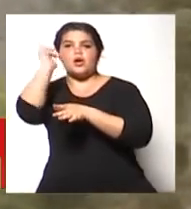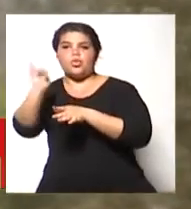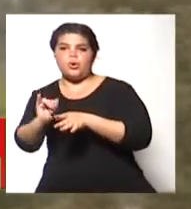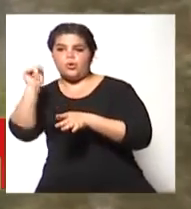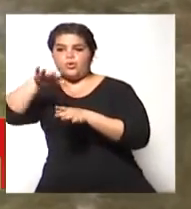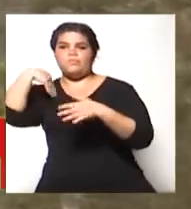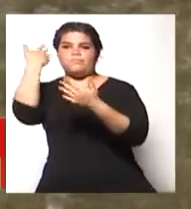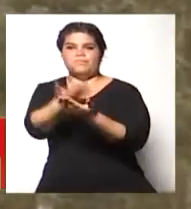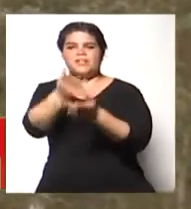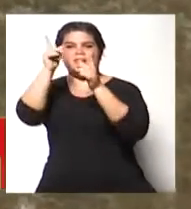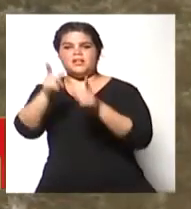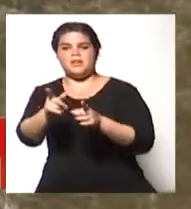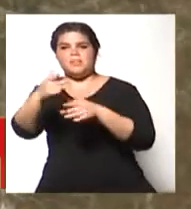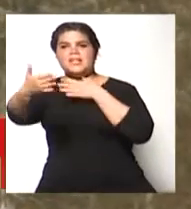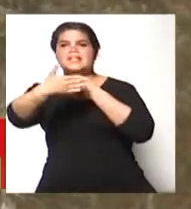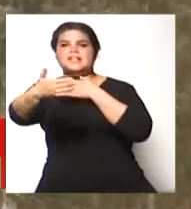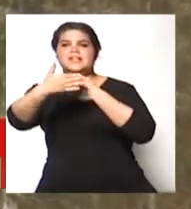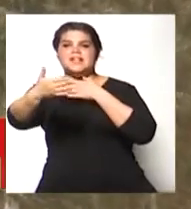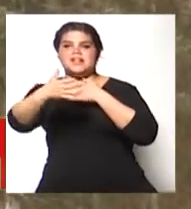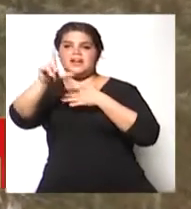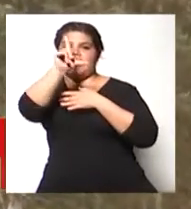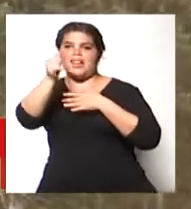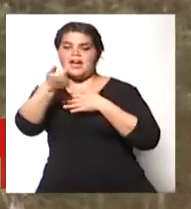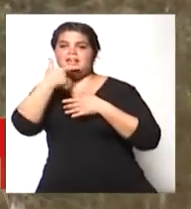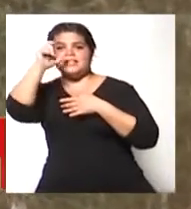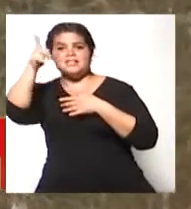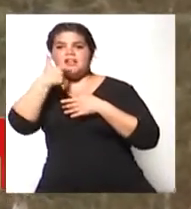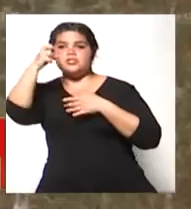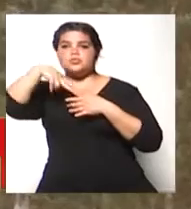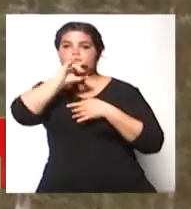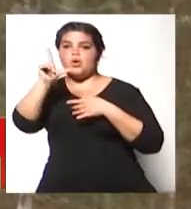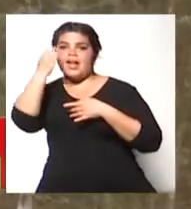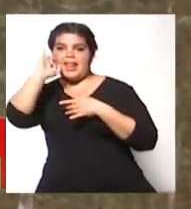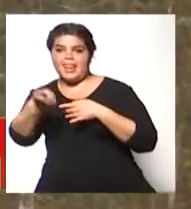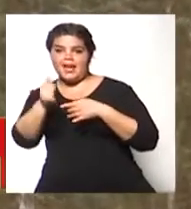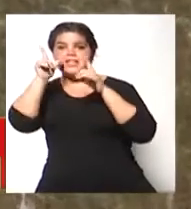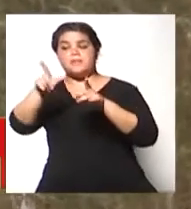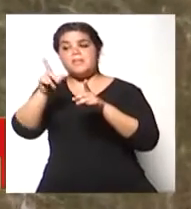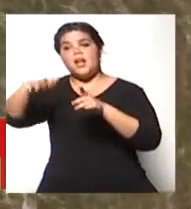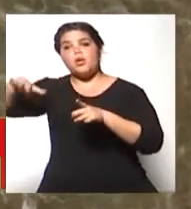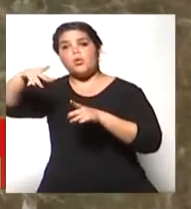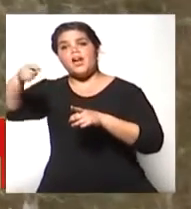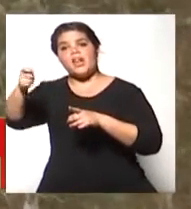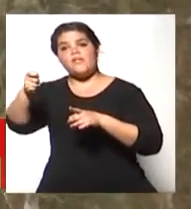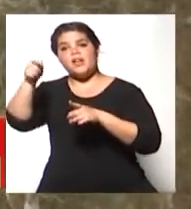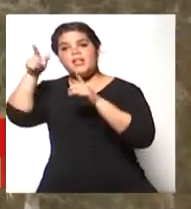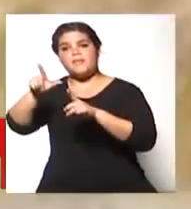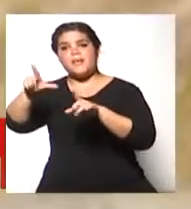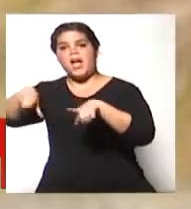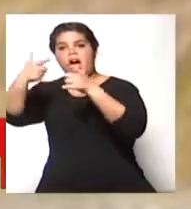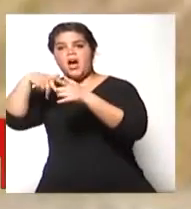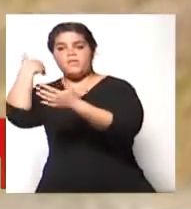en la periferia del Valle de Estanzuela, Valle de Ores, y el departamento de la Valle, un árbol caído,